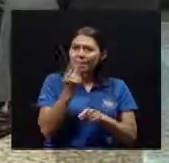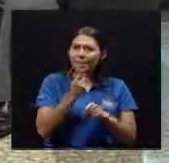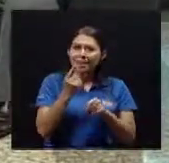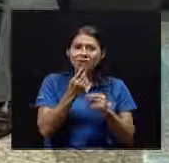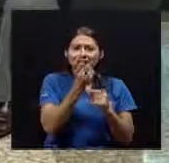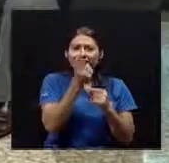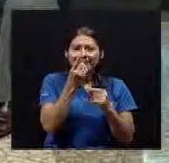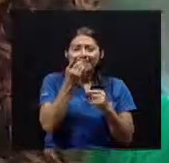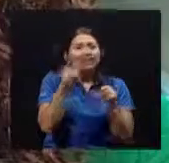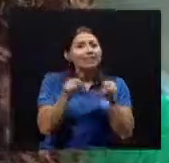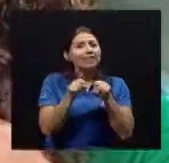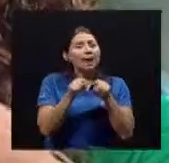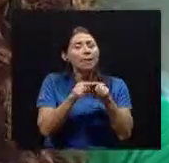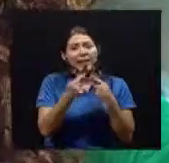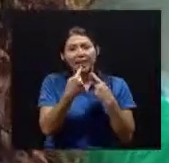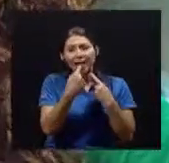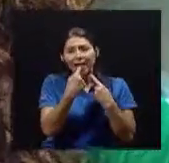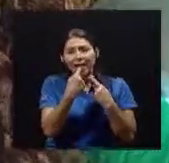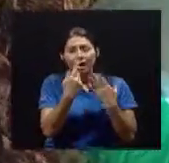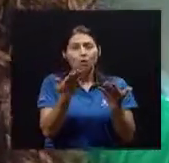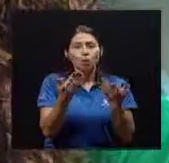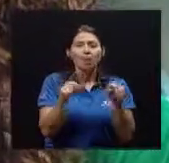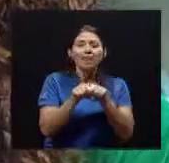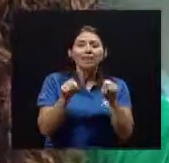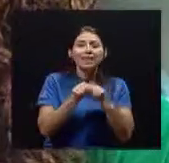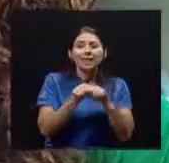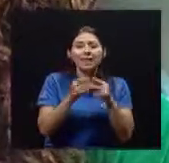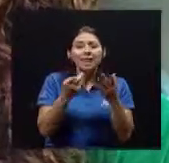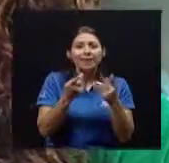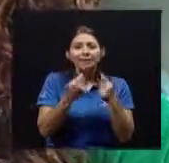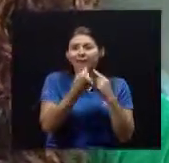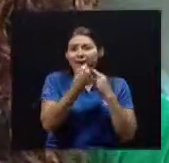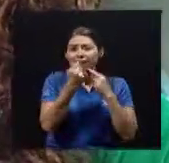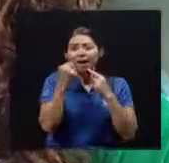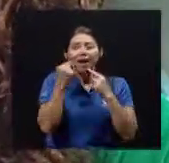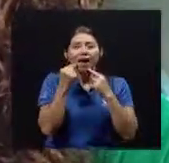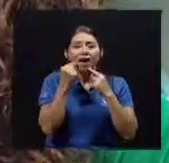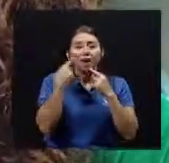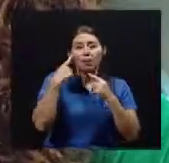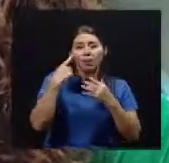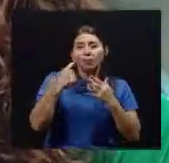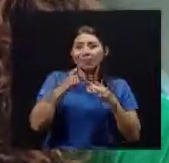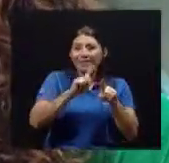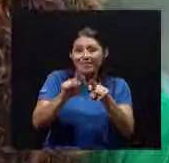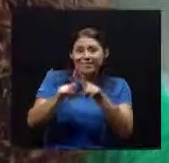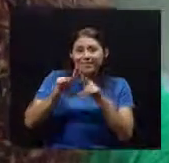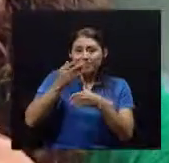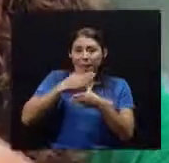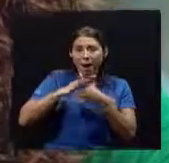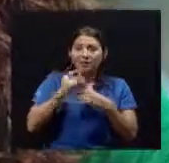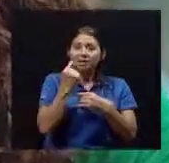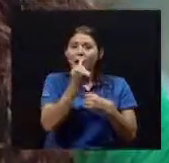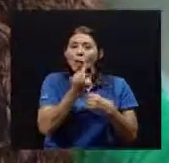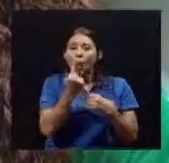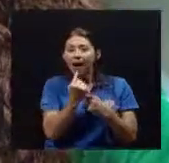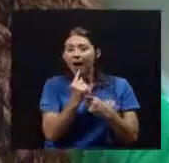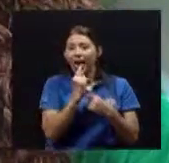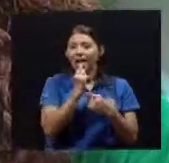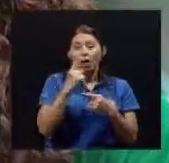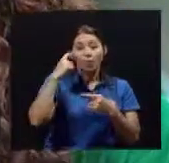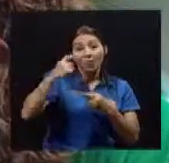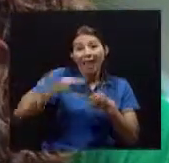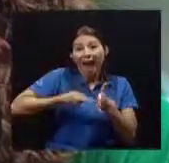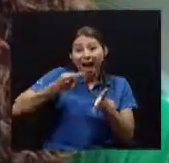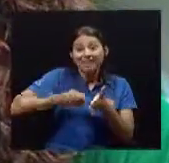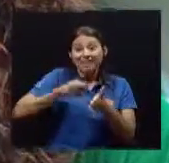limpieza De la lengua De las mucosas orales Porque a veces Los adultos mayores Pues sí Podrían estarse